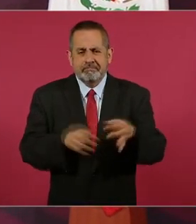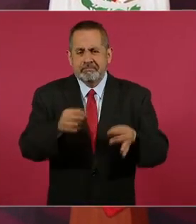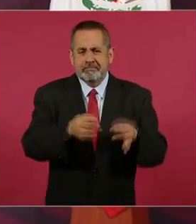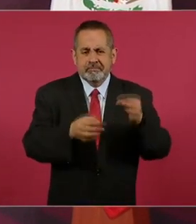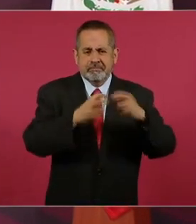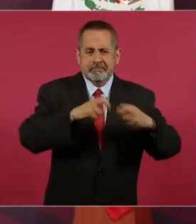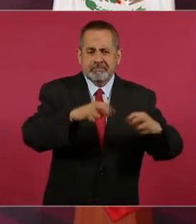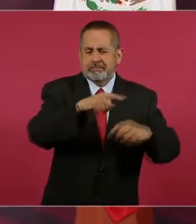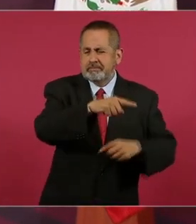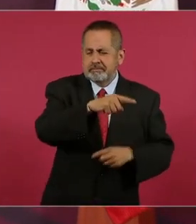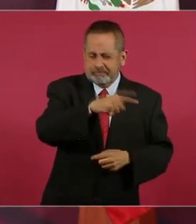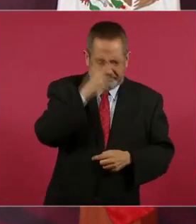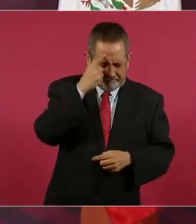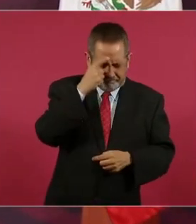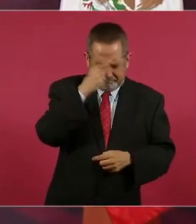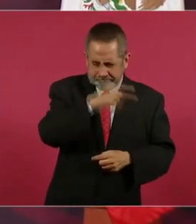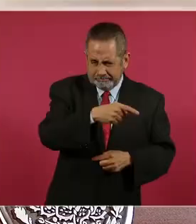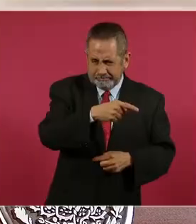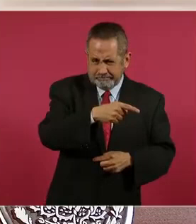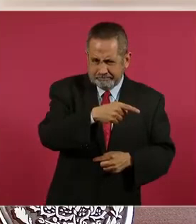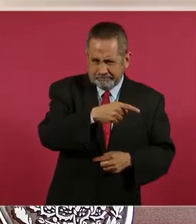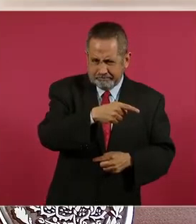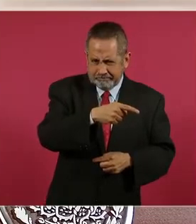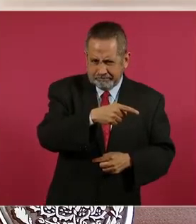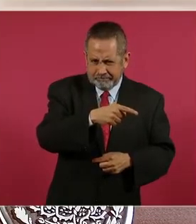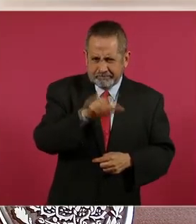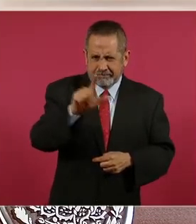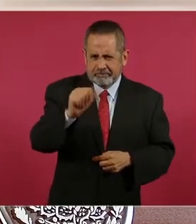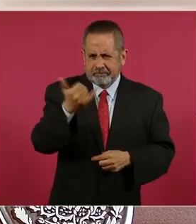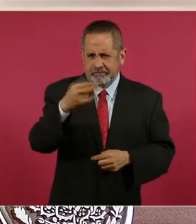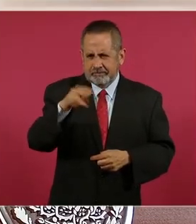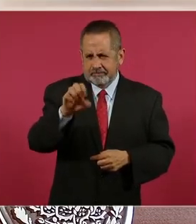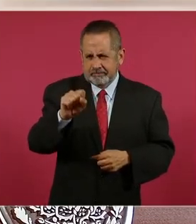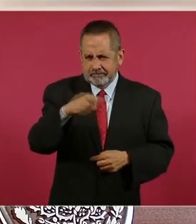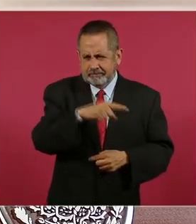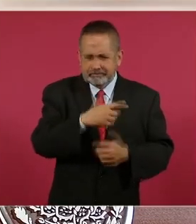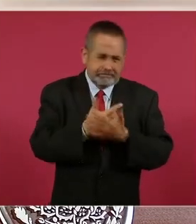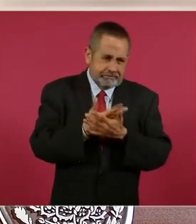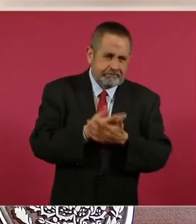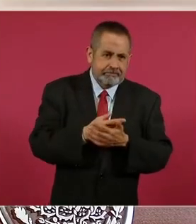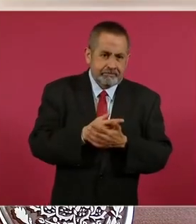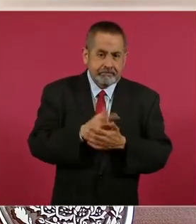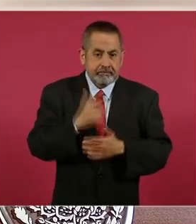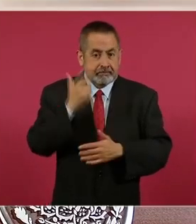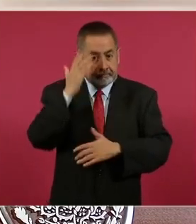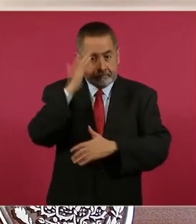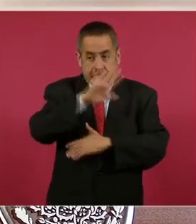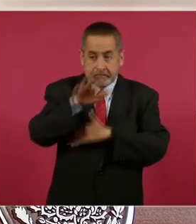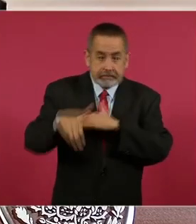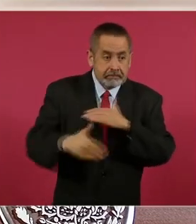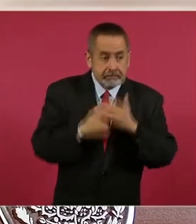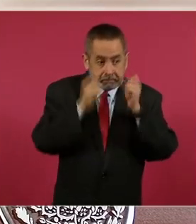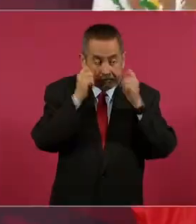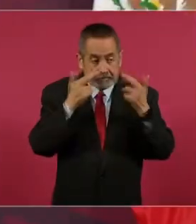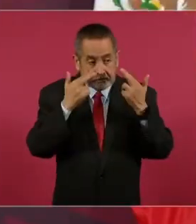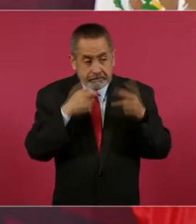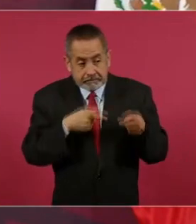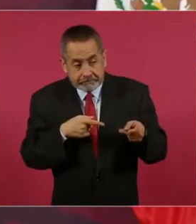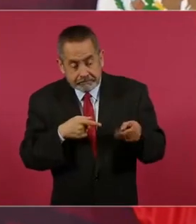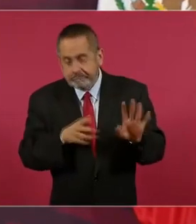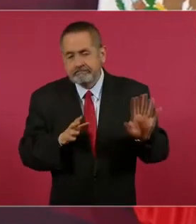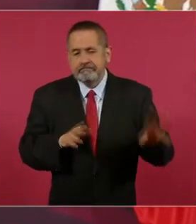Lainez en la noche ahí esperando. Eso no se había visto,